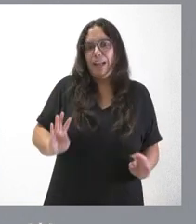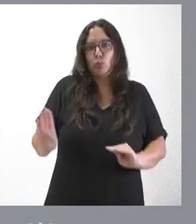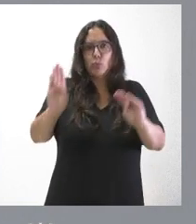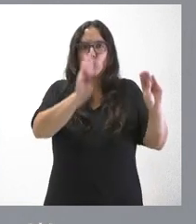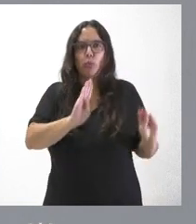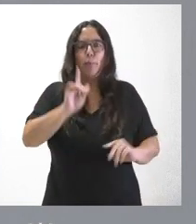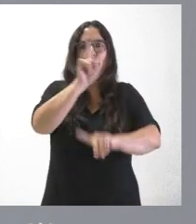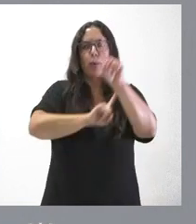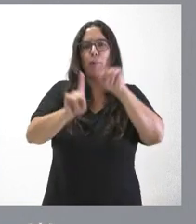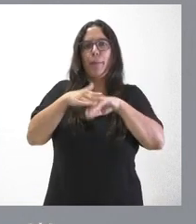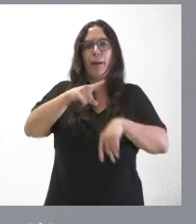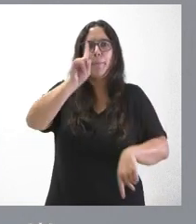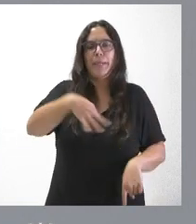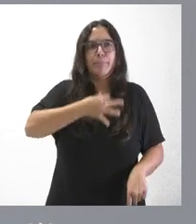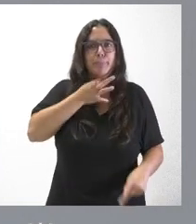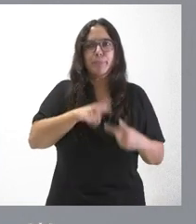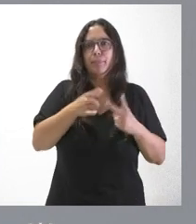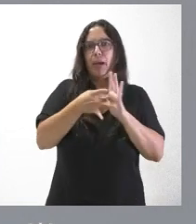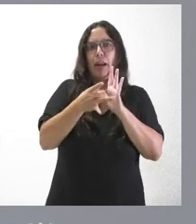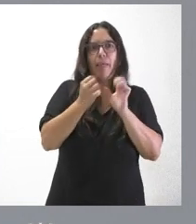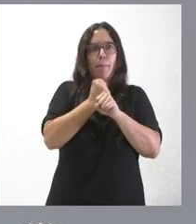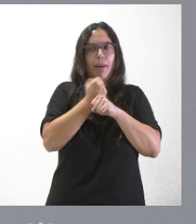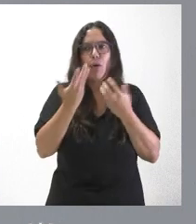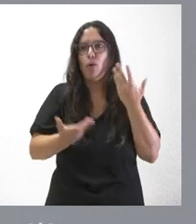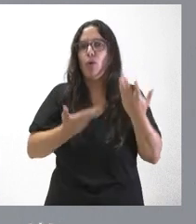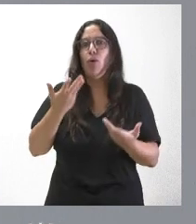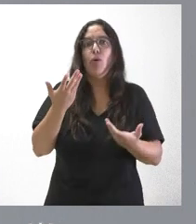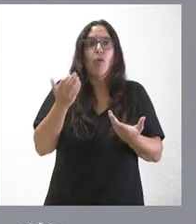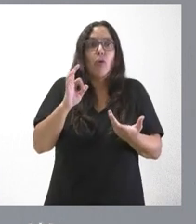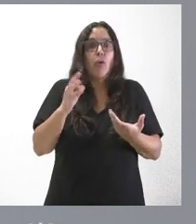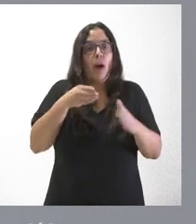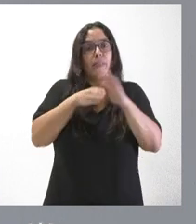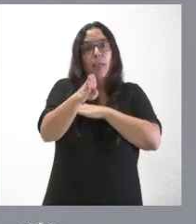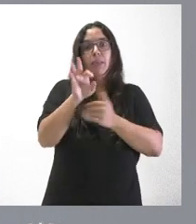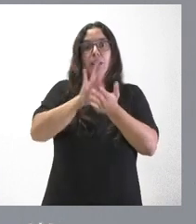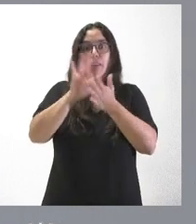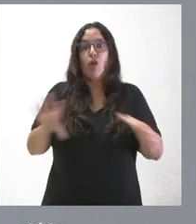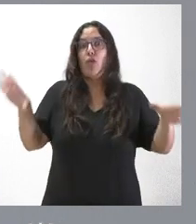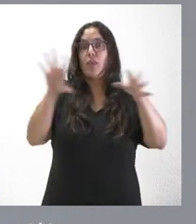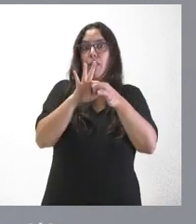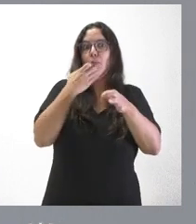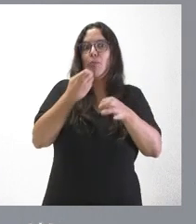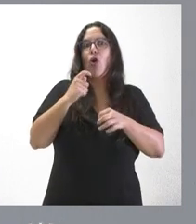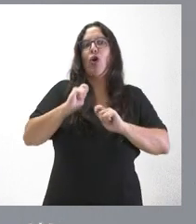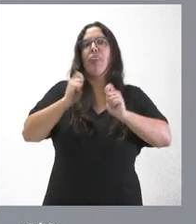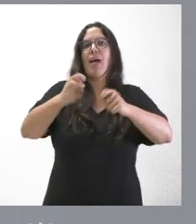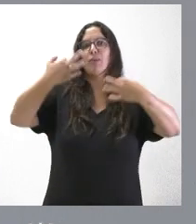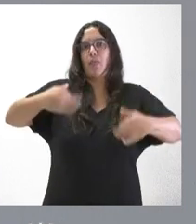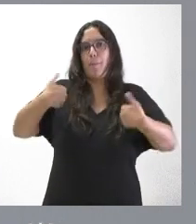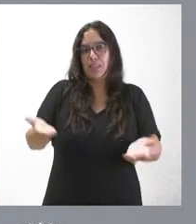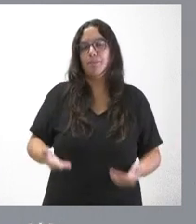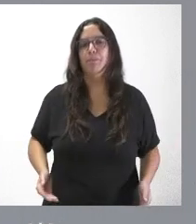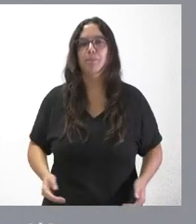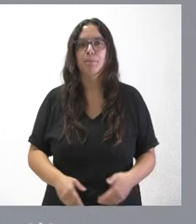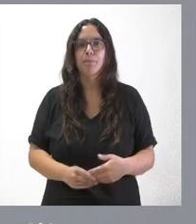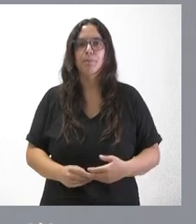de mes, para mantener un empleo de calidad o para acceder a estos servicios de conciliación que hoy están más garantizados tras este acuerdo del Consejo de Gobierno.